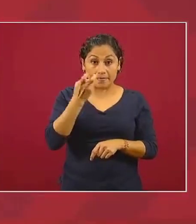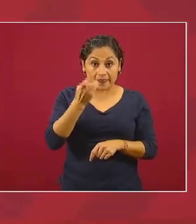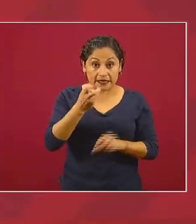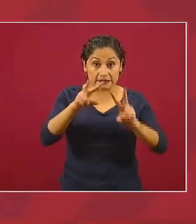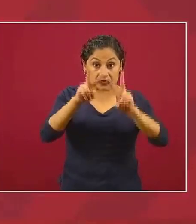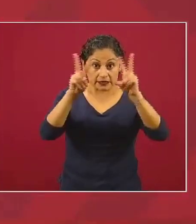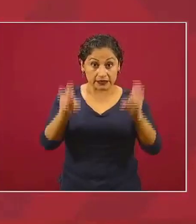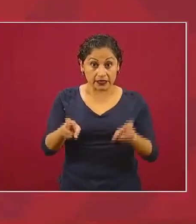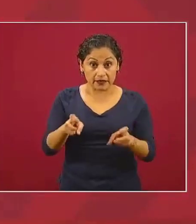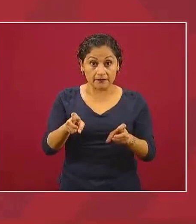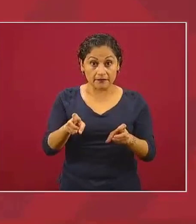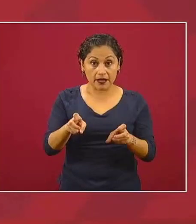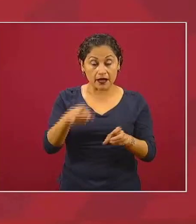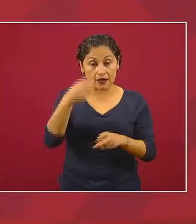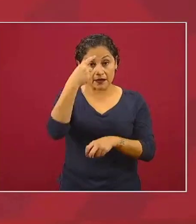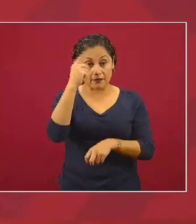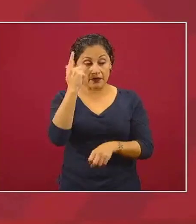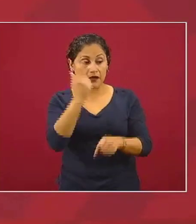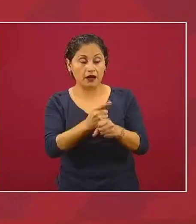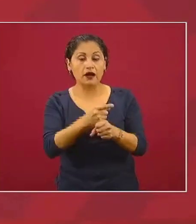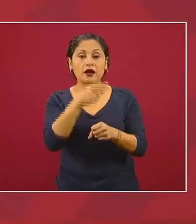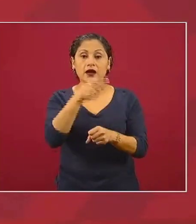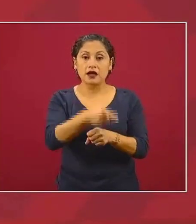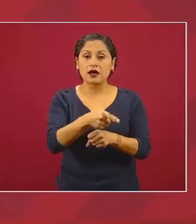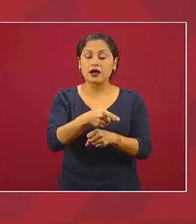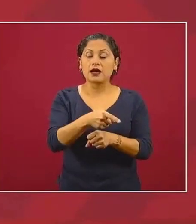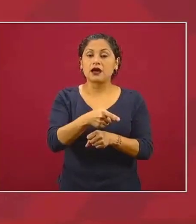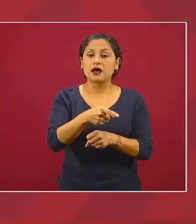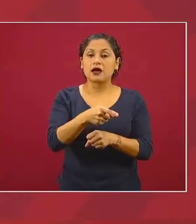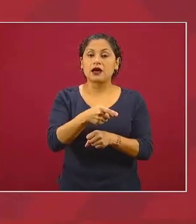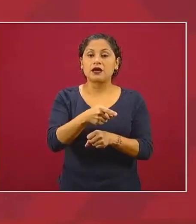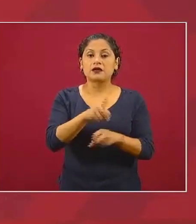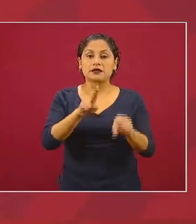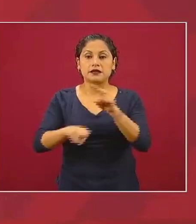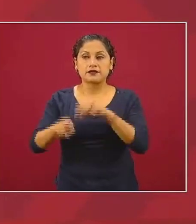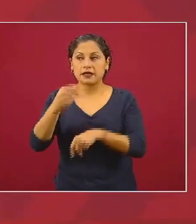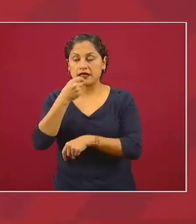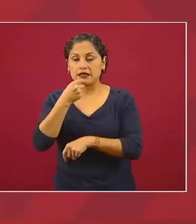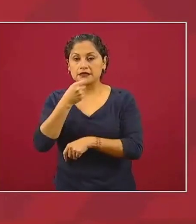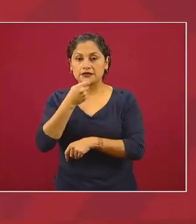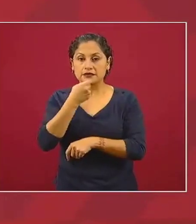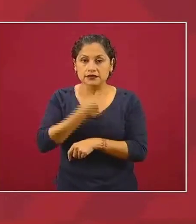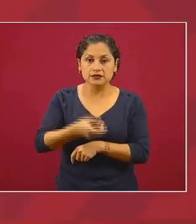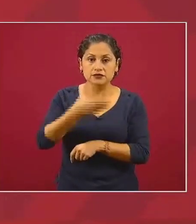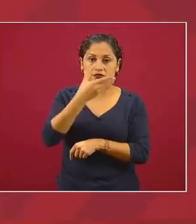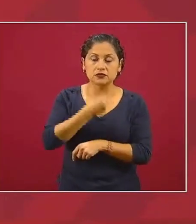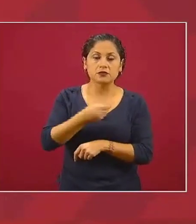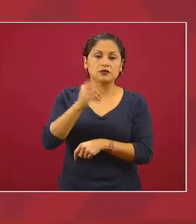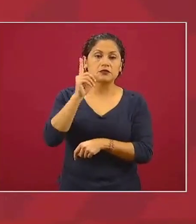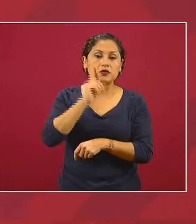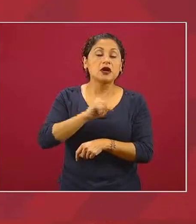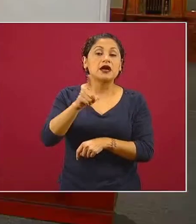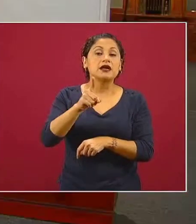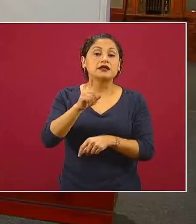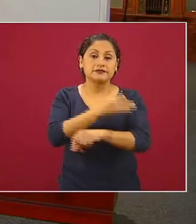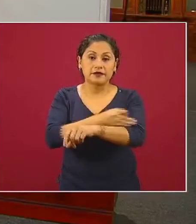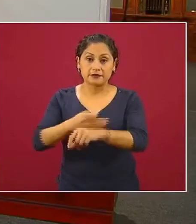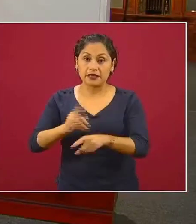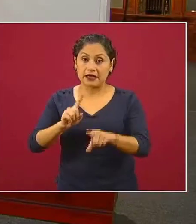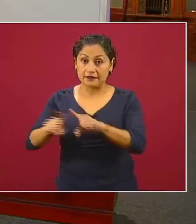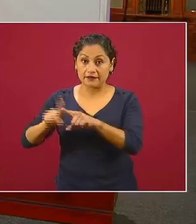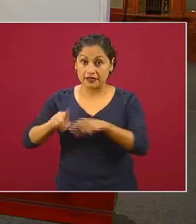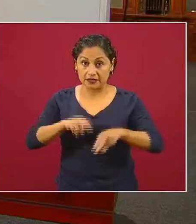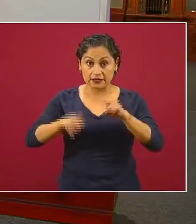haya capacidades y herramientas digitales para nuestras niñas y niños eso es al contrario es algo que estamos